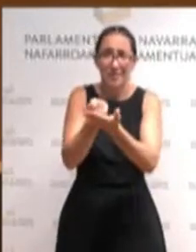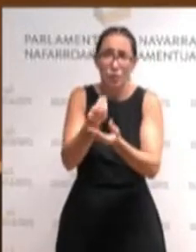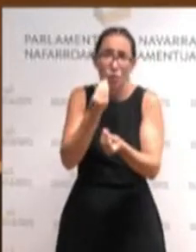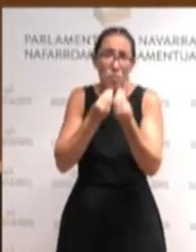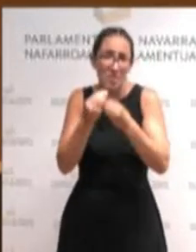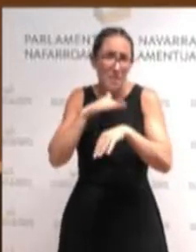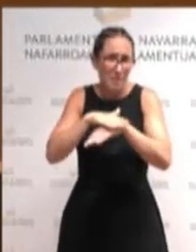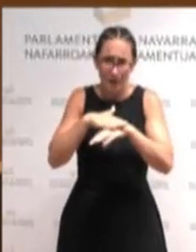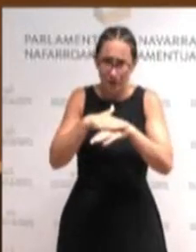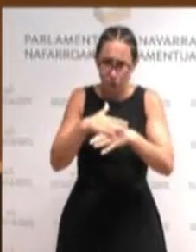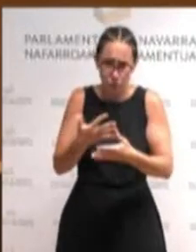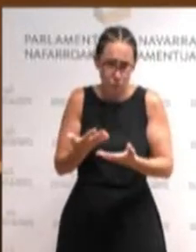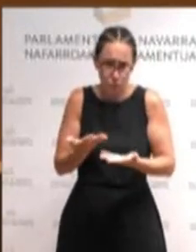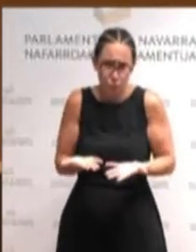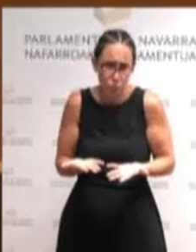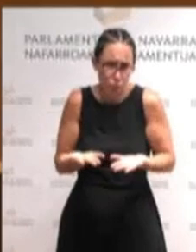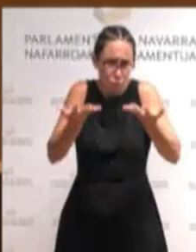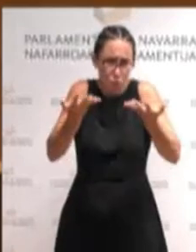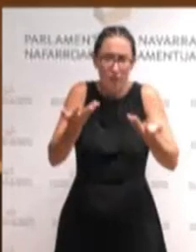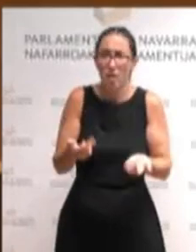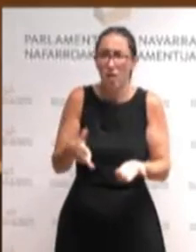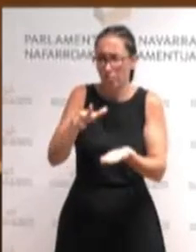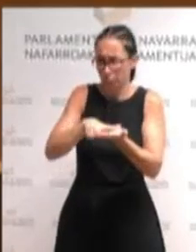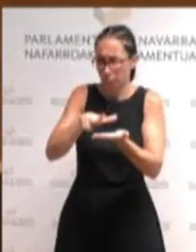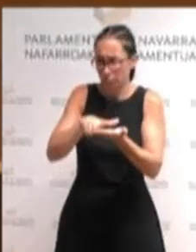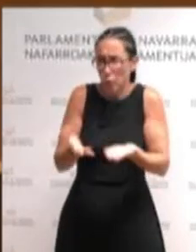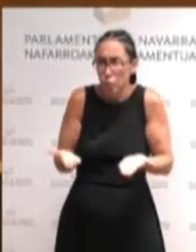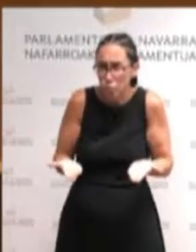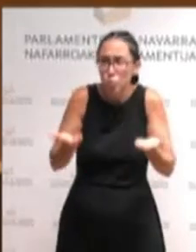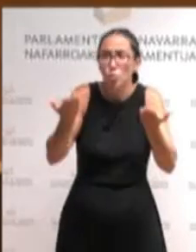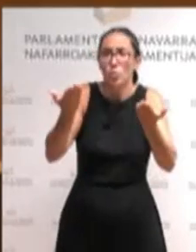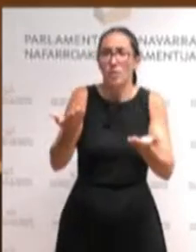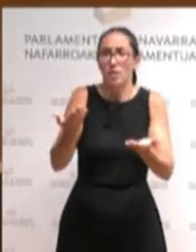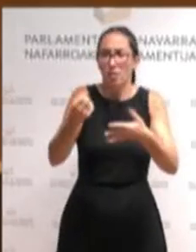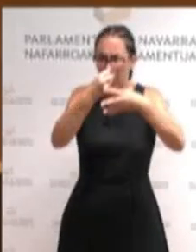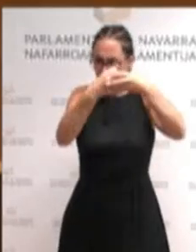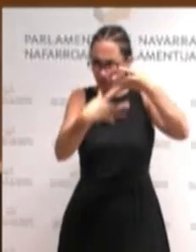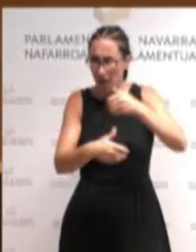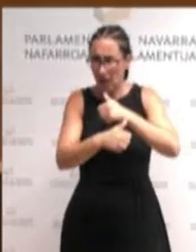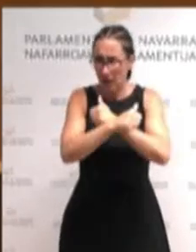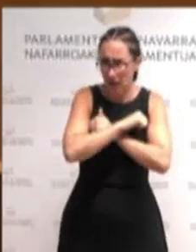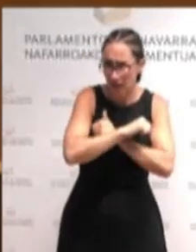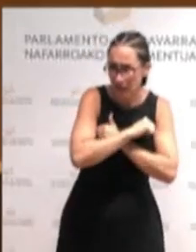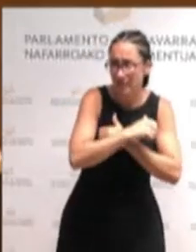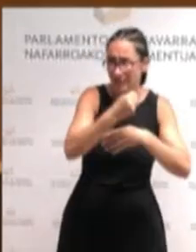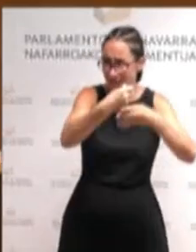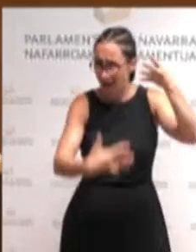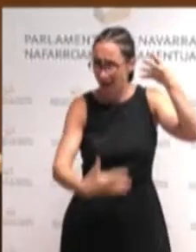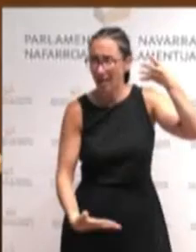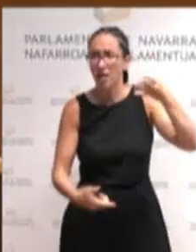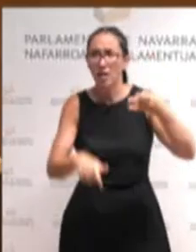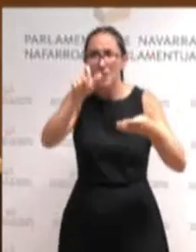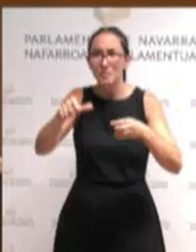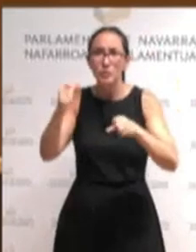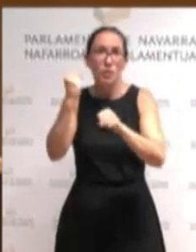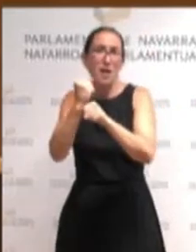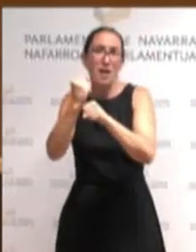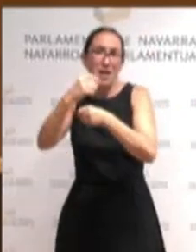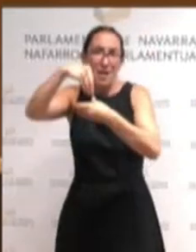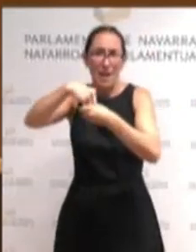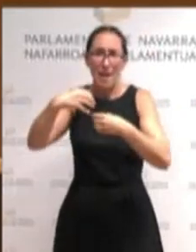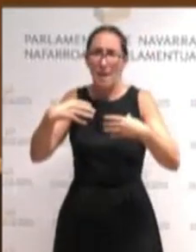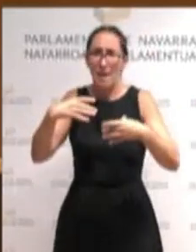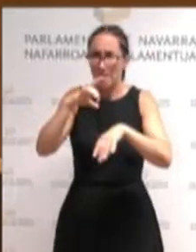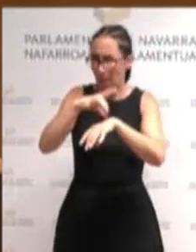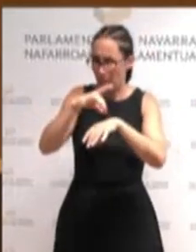encarecimiento de las hipotecas las listas de espera la falta de personal médico las dificultades para el